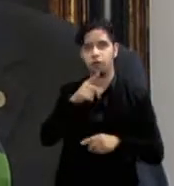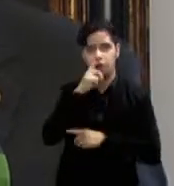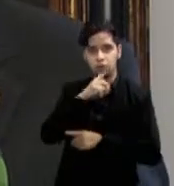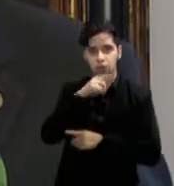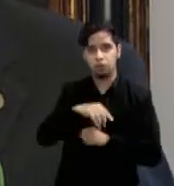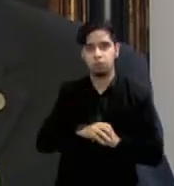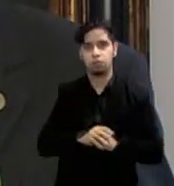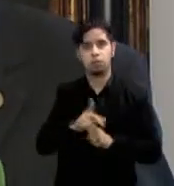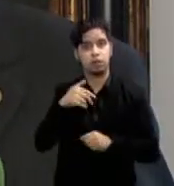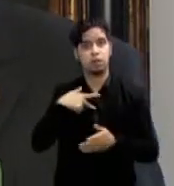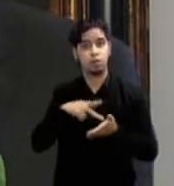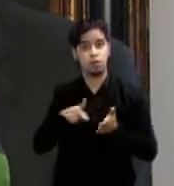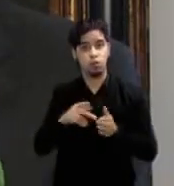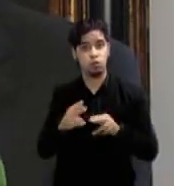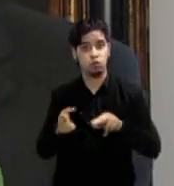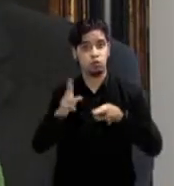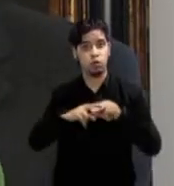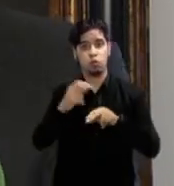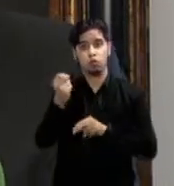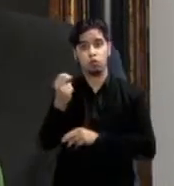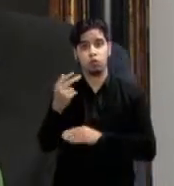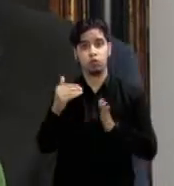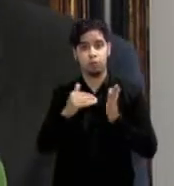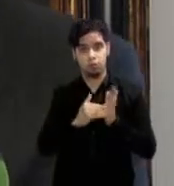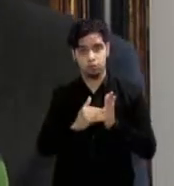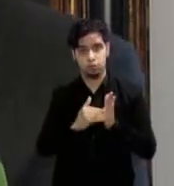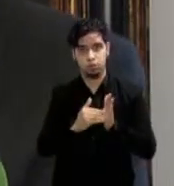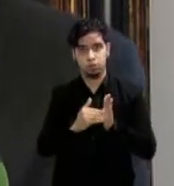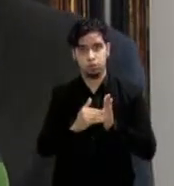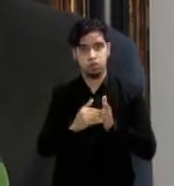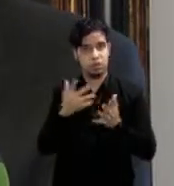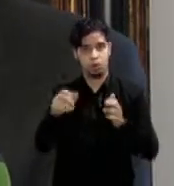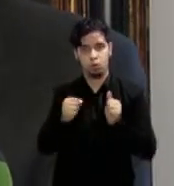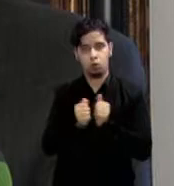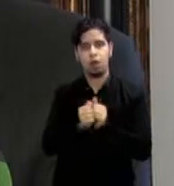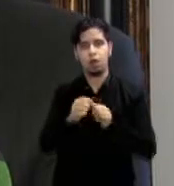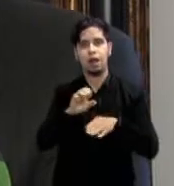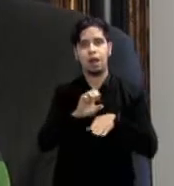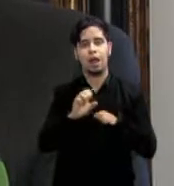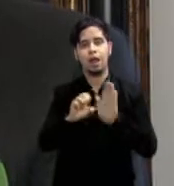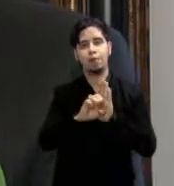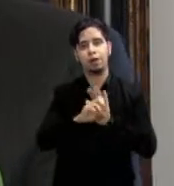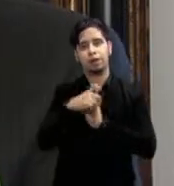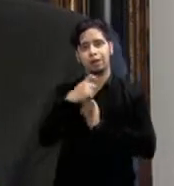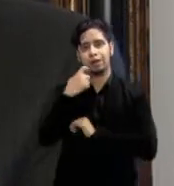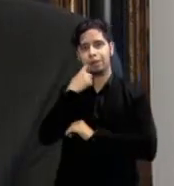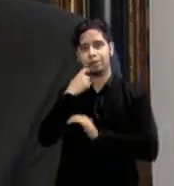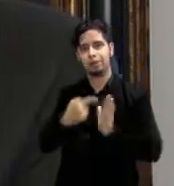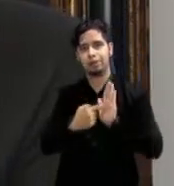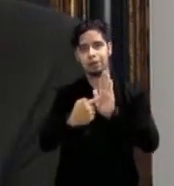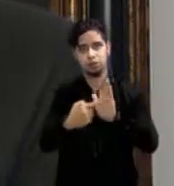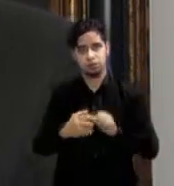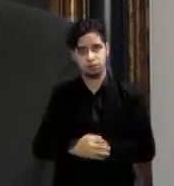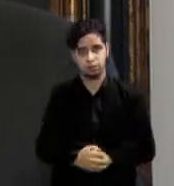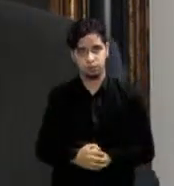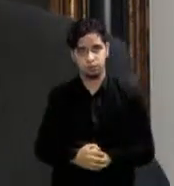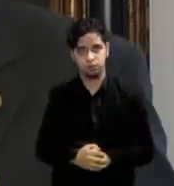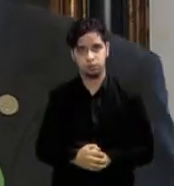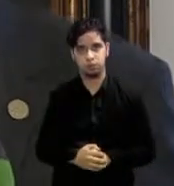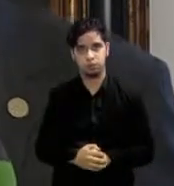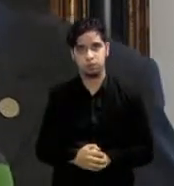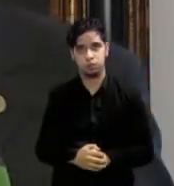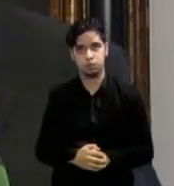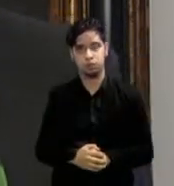termina pagando sobre 12 mil dólares. Con el ejemplo que ellos presentaron ahí, aparte de lo que pagarían por concepto de educación privada y salud.